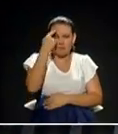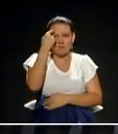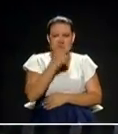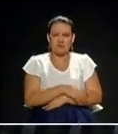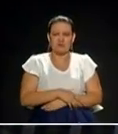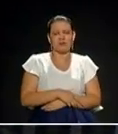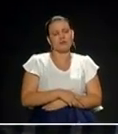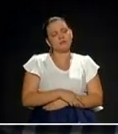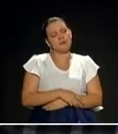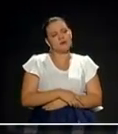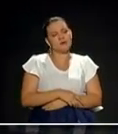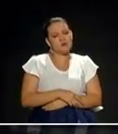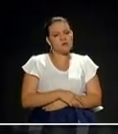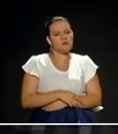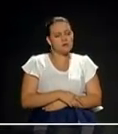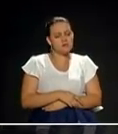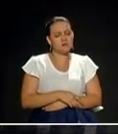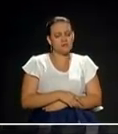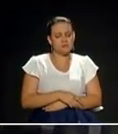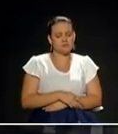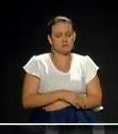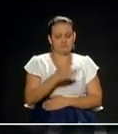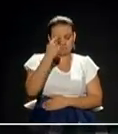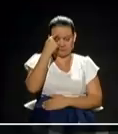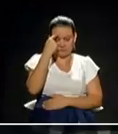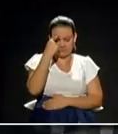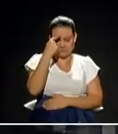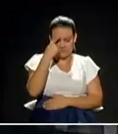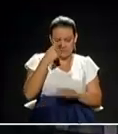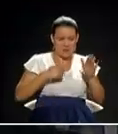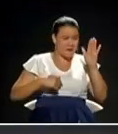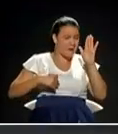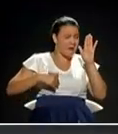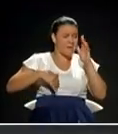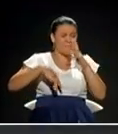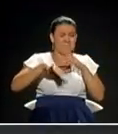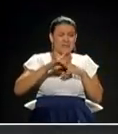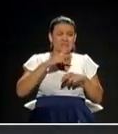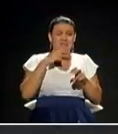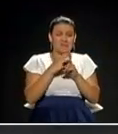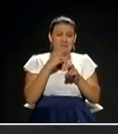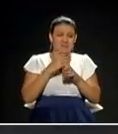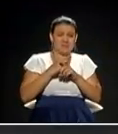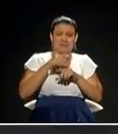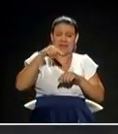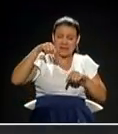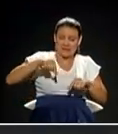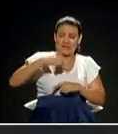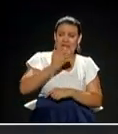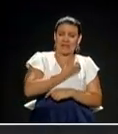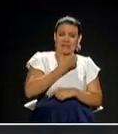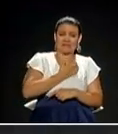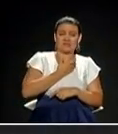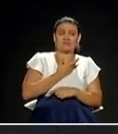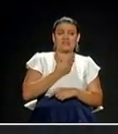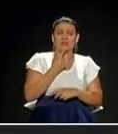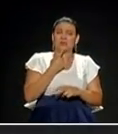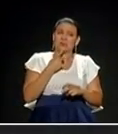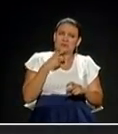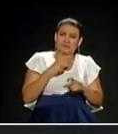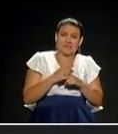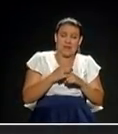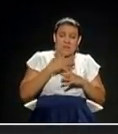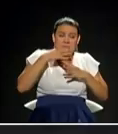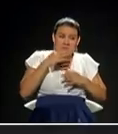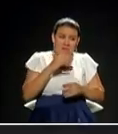Definitivamente creo que uno de los retos más grandes que tuvo la actual administración es la construcción de vivienda en Medellín. Creo que se rajó y